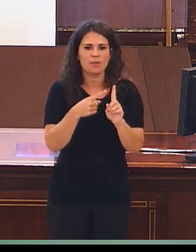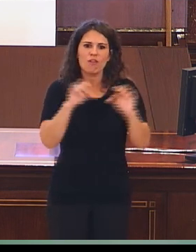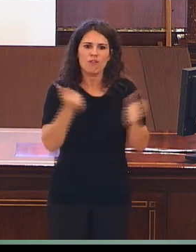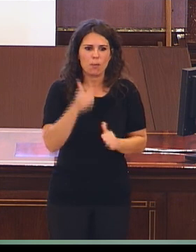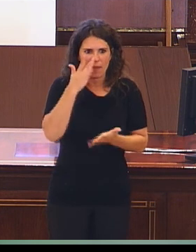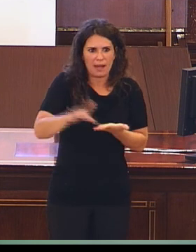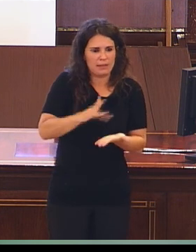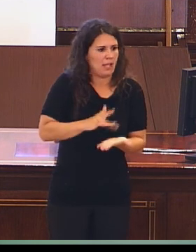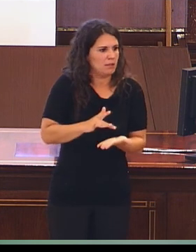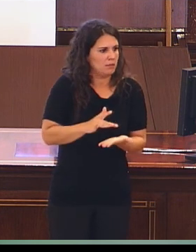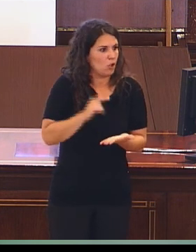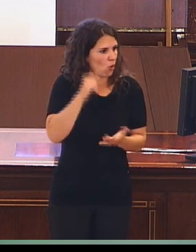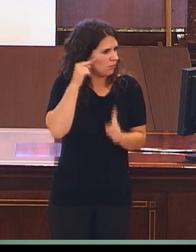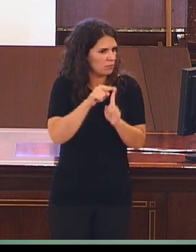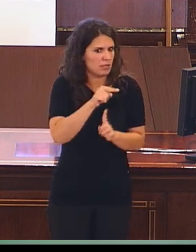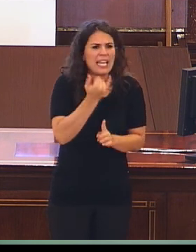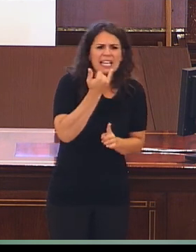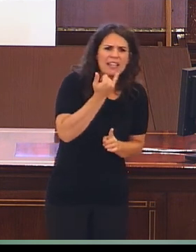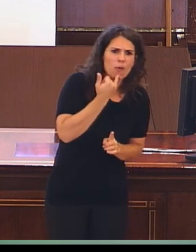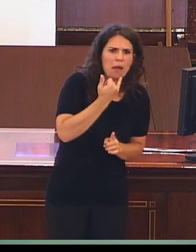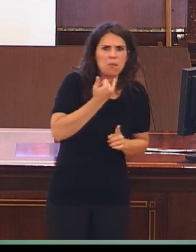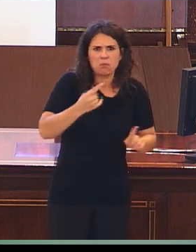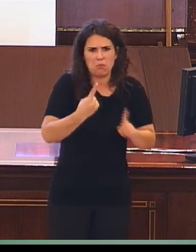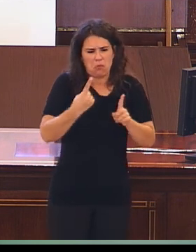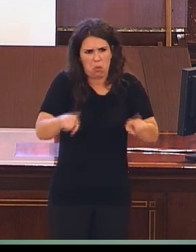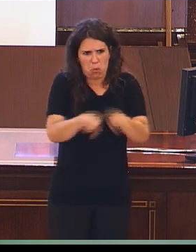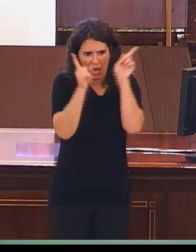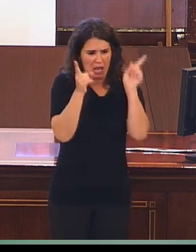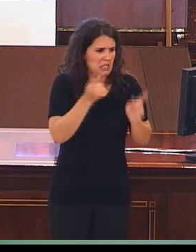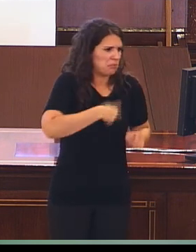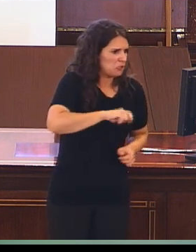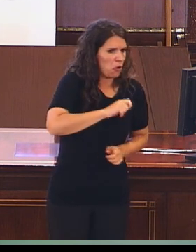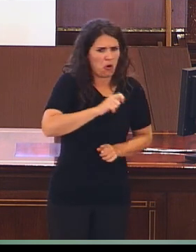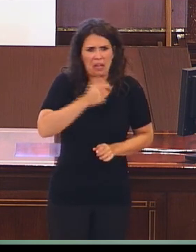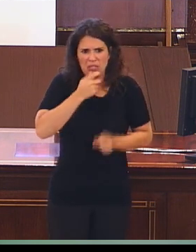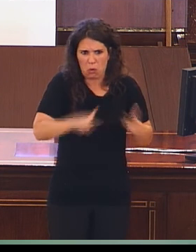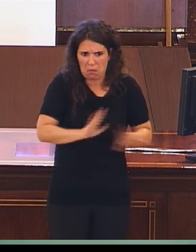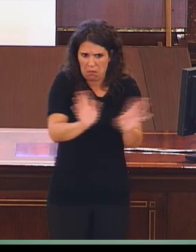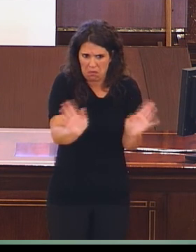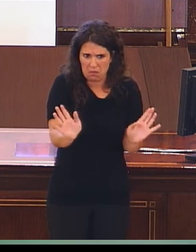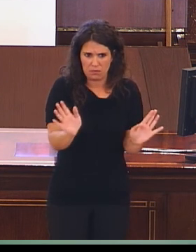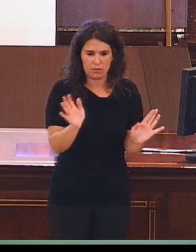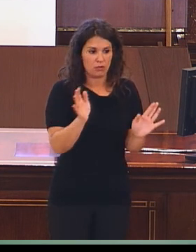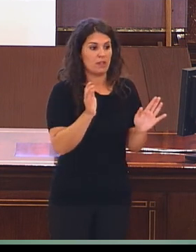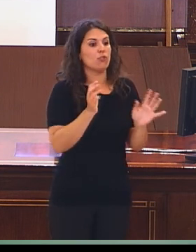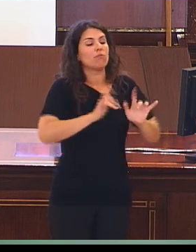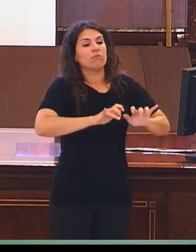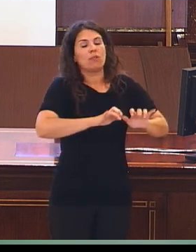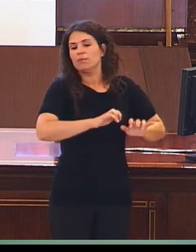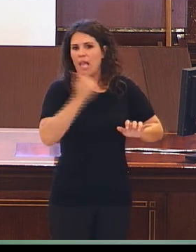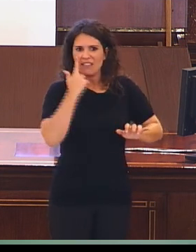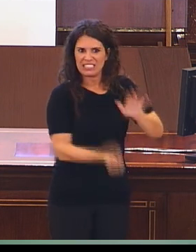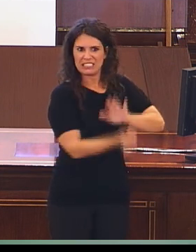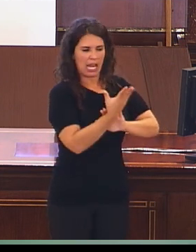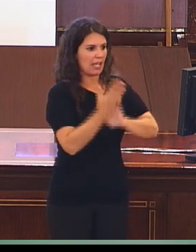en idioma español o inglés. ¿Y qué salió teniendo en cuenta todos esos criterios? Pues